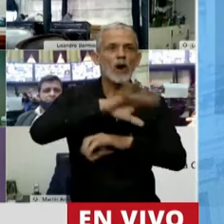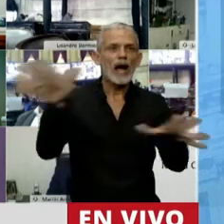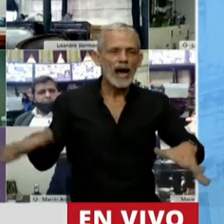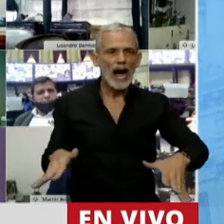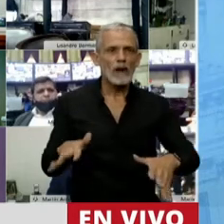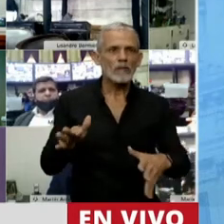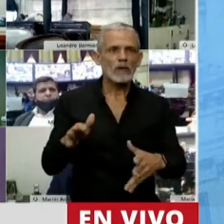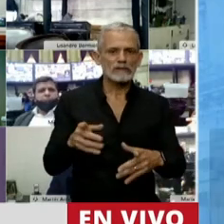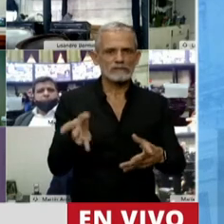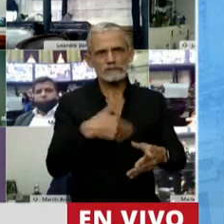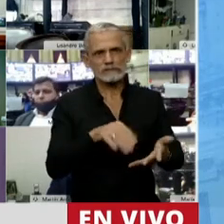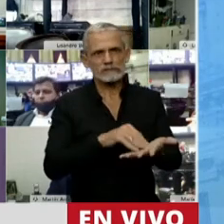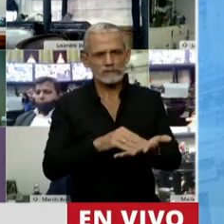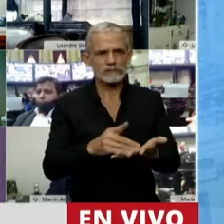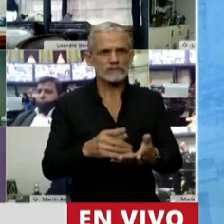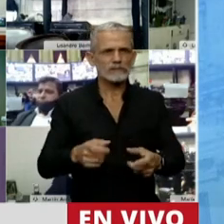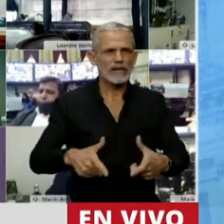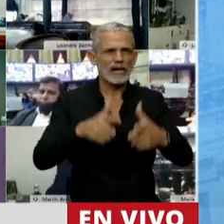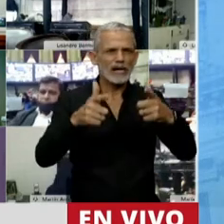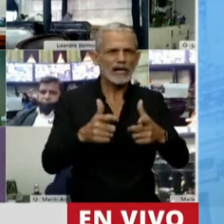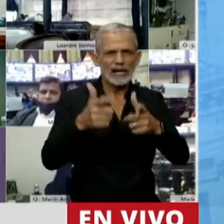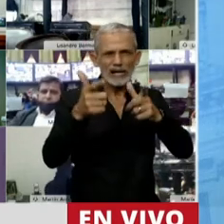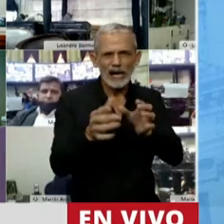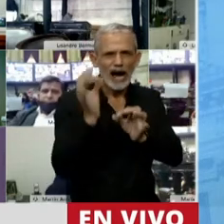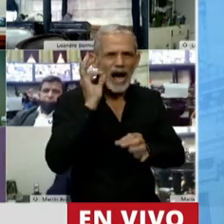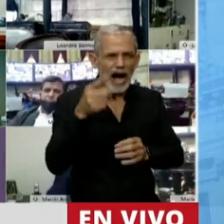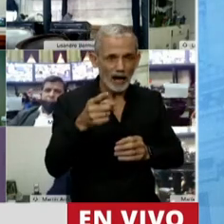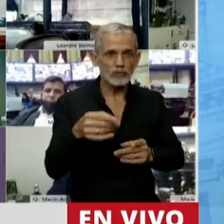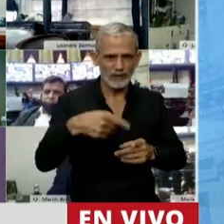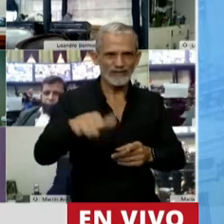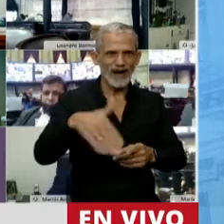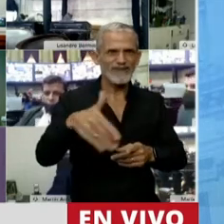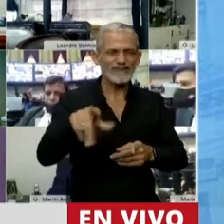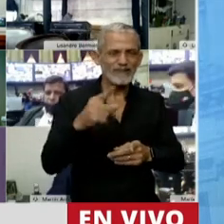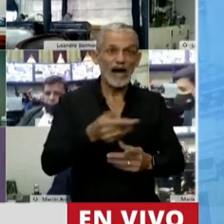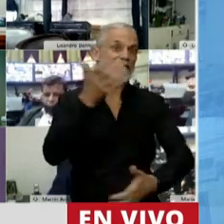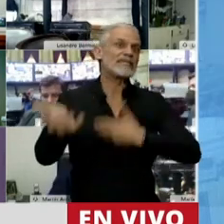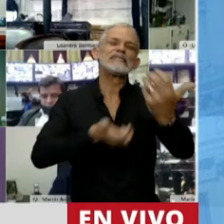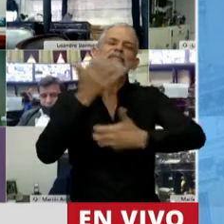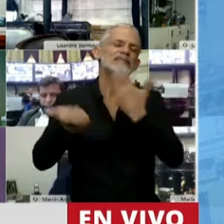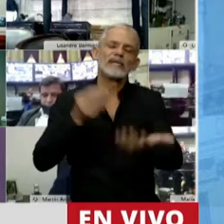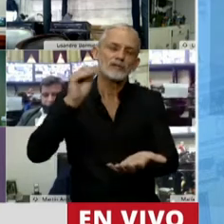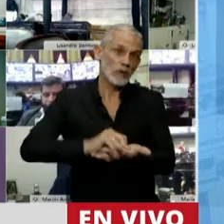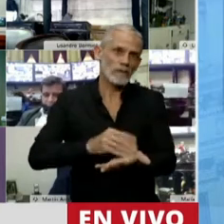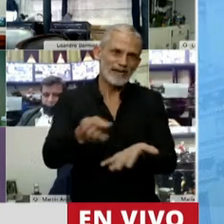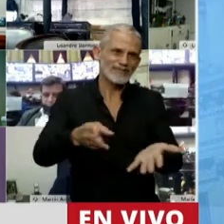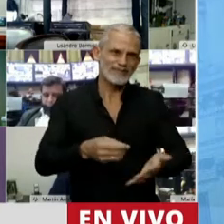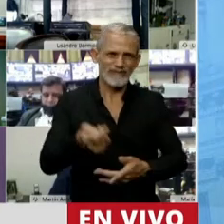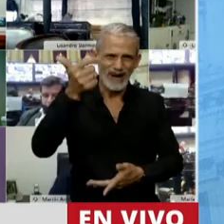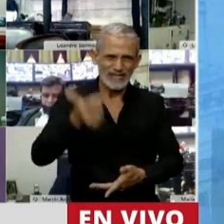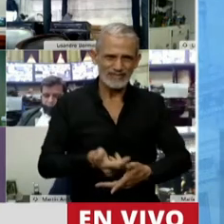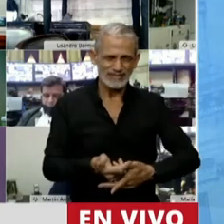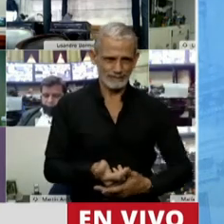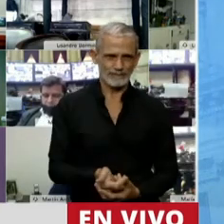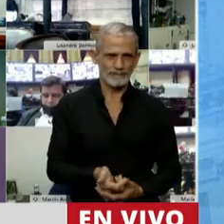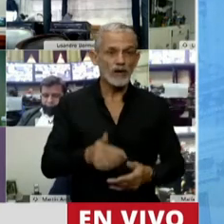caña, y eso es material combustible que va a generar posteriormente incendios de mayor intensidad. Vamos a dejar